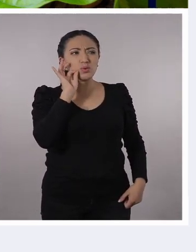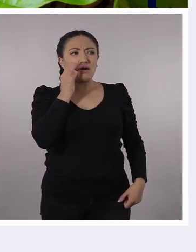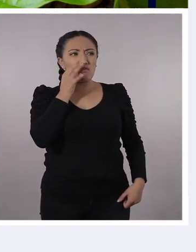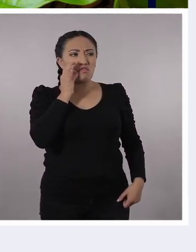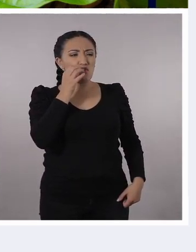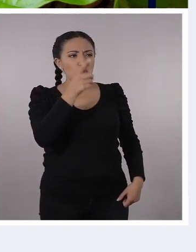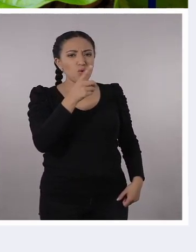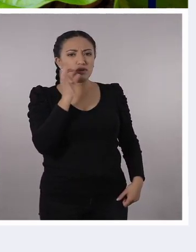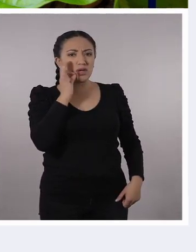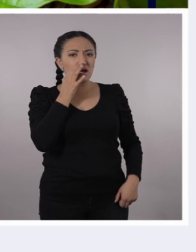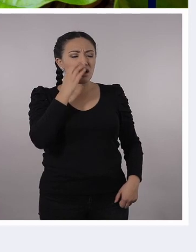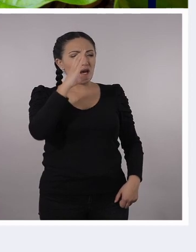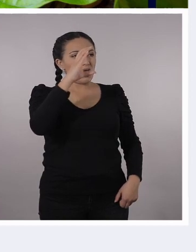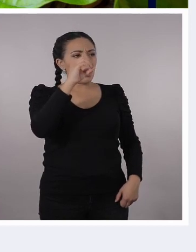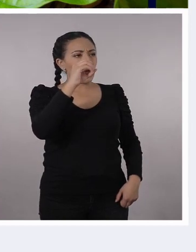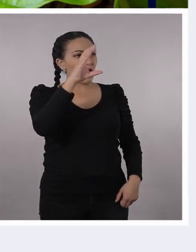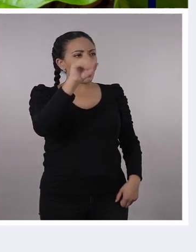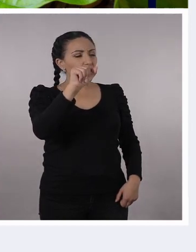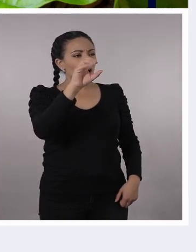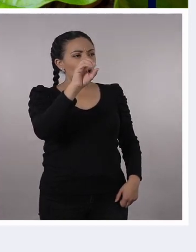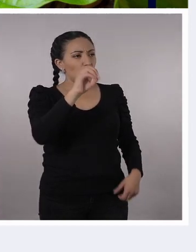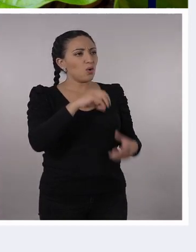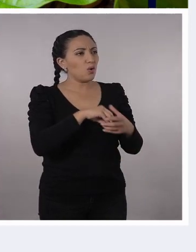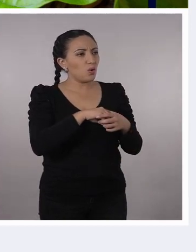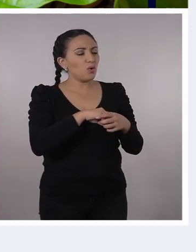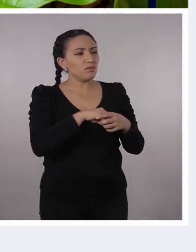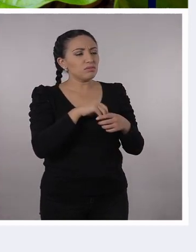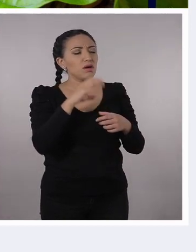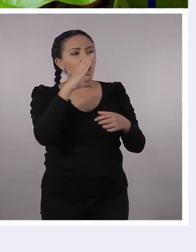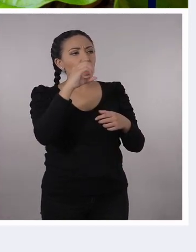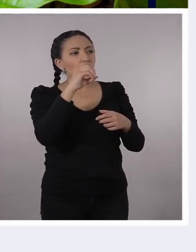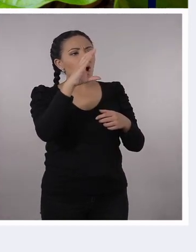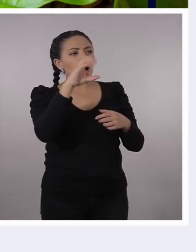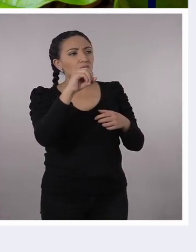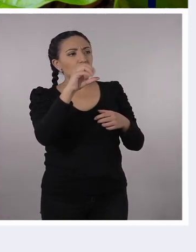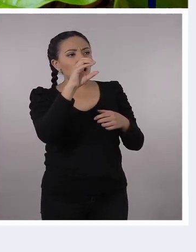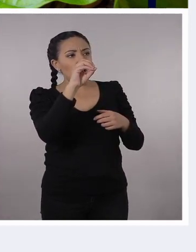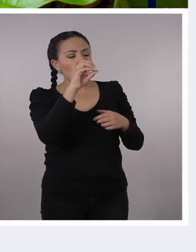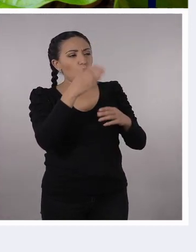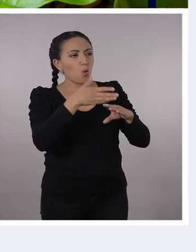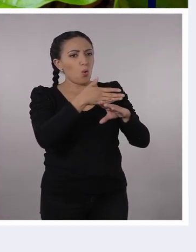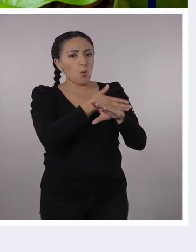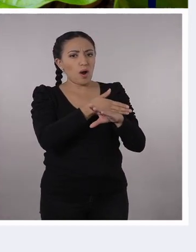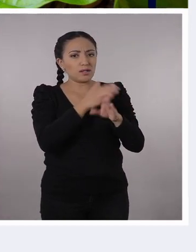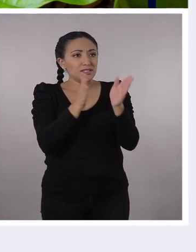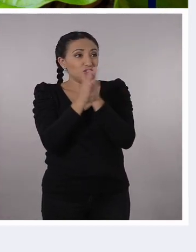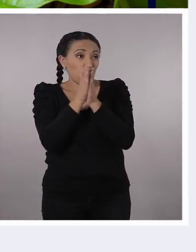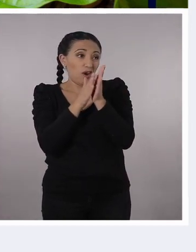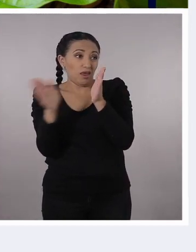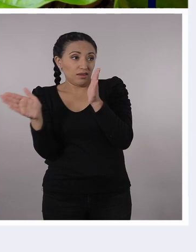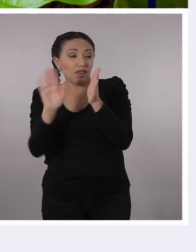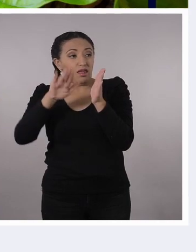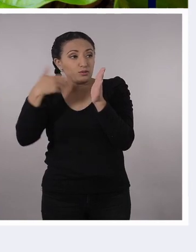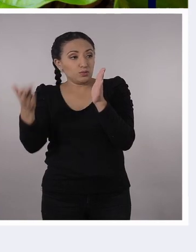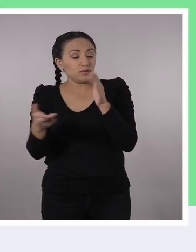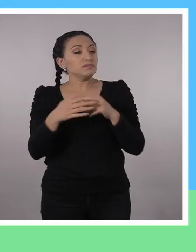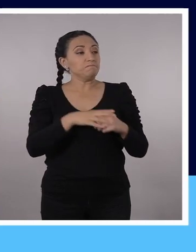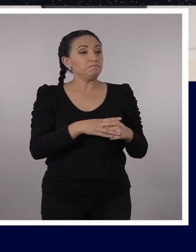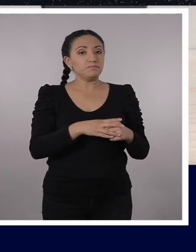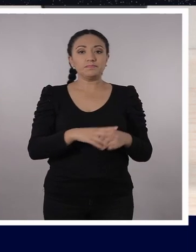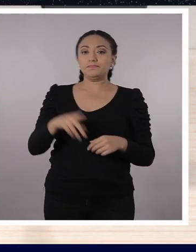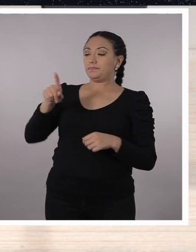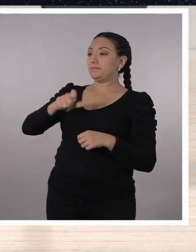fruta de cacao, ¿cierto? Muy bien, es el fruto del cacao. Sí, es justamente antes de convertirse en un delicioso chocolate.